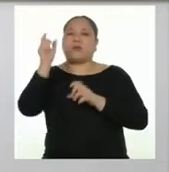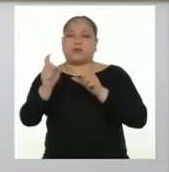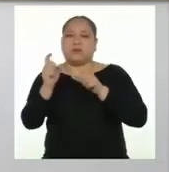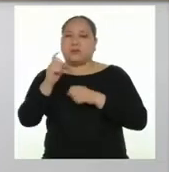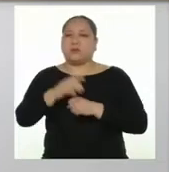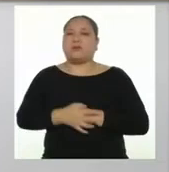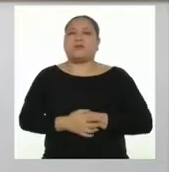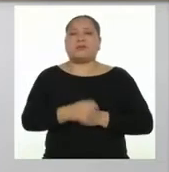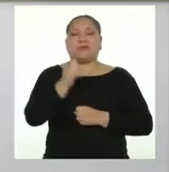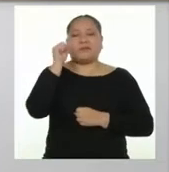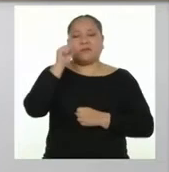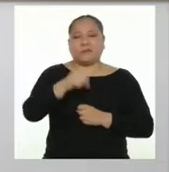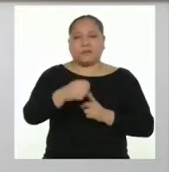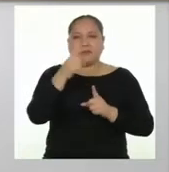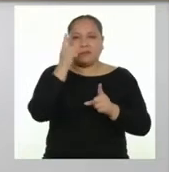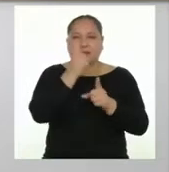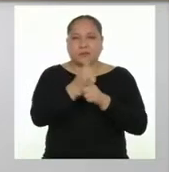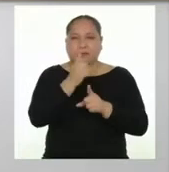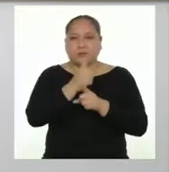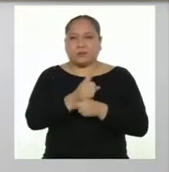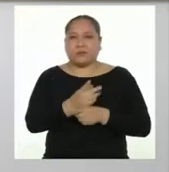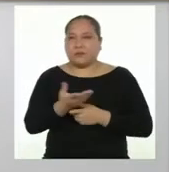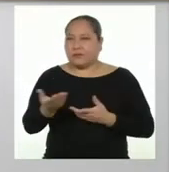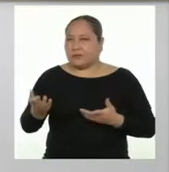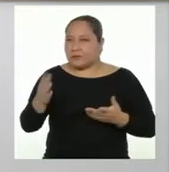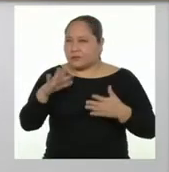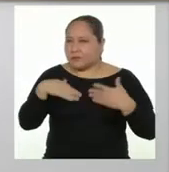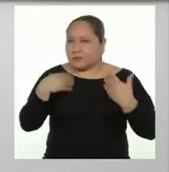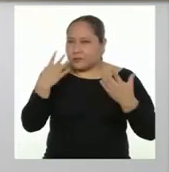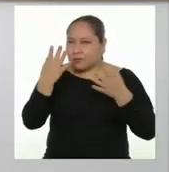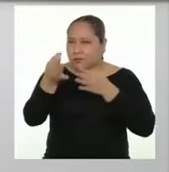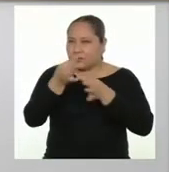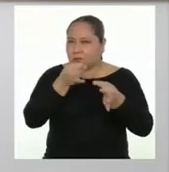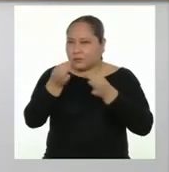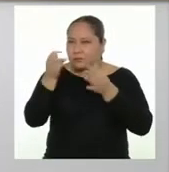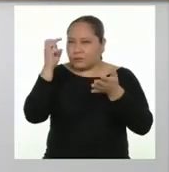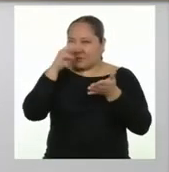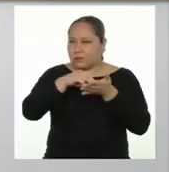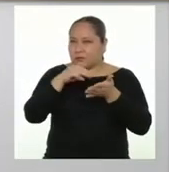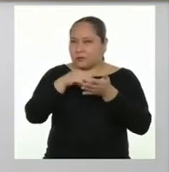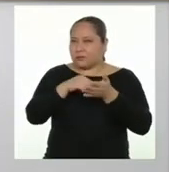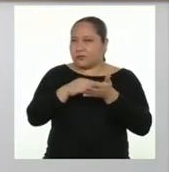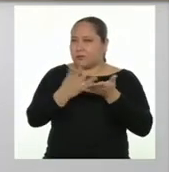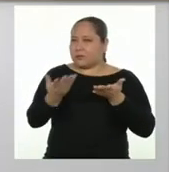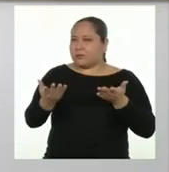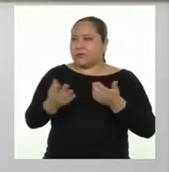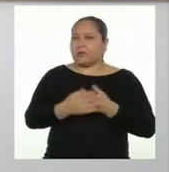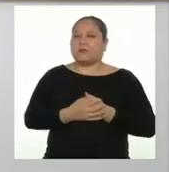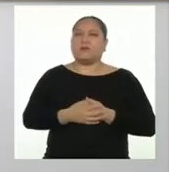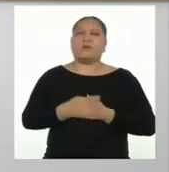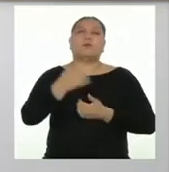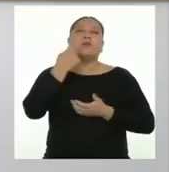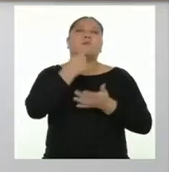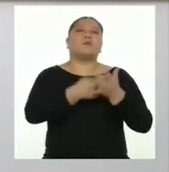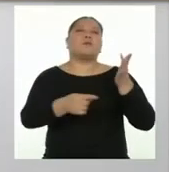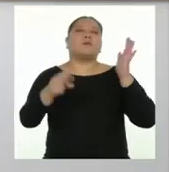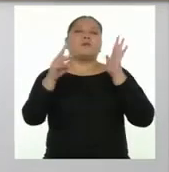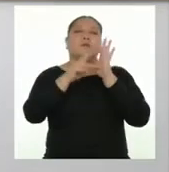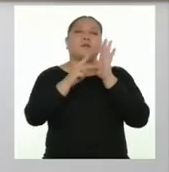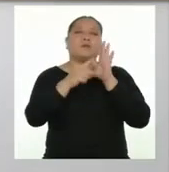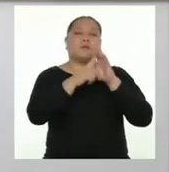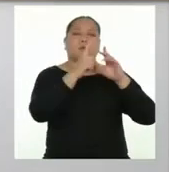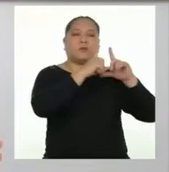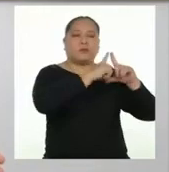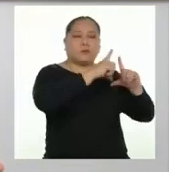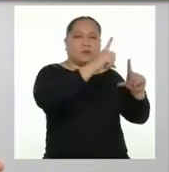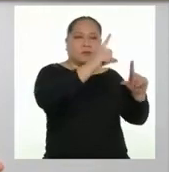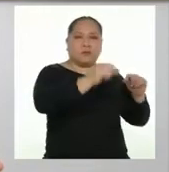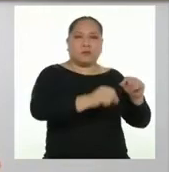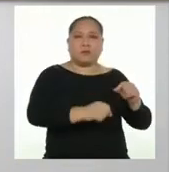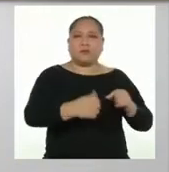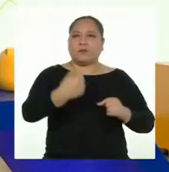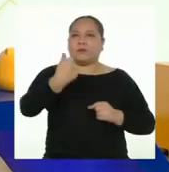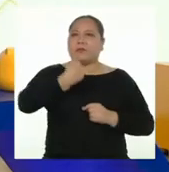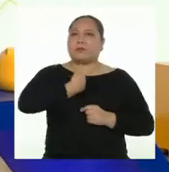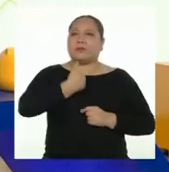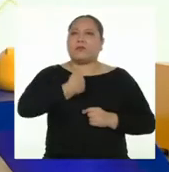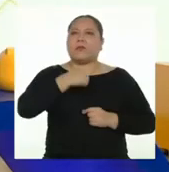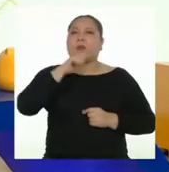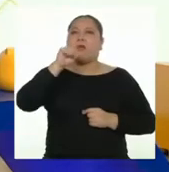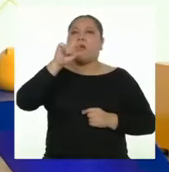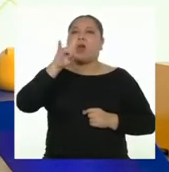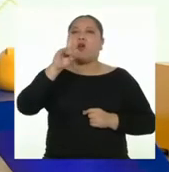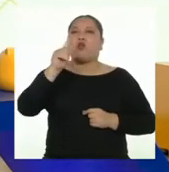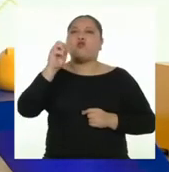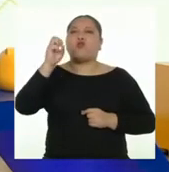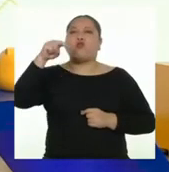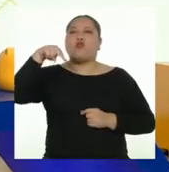Así es. Ahora, ¿podrías explicarnos un poco más acerca de qué quiere decir este párrafo sobre la autonomía?